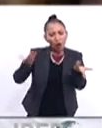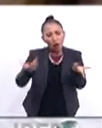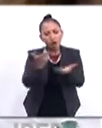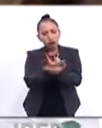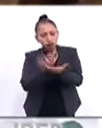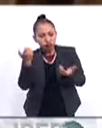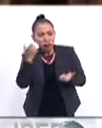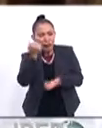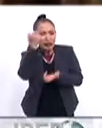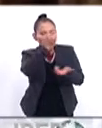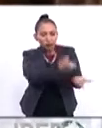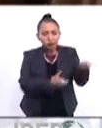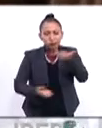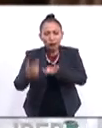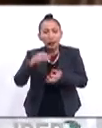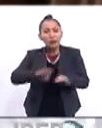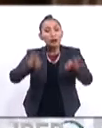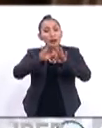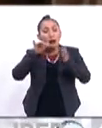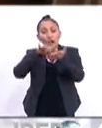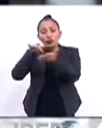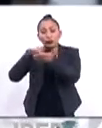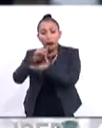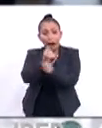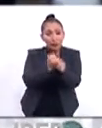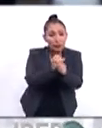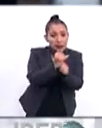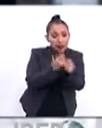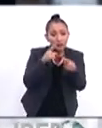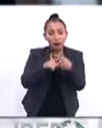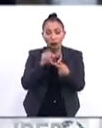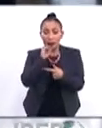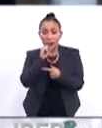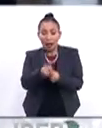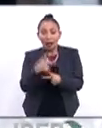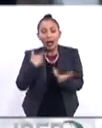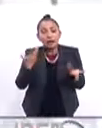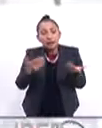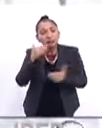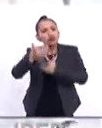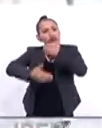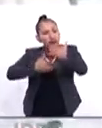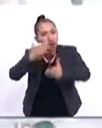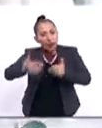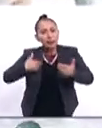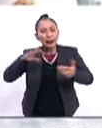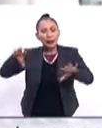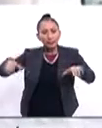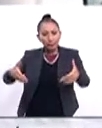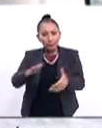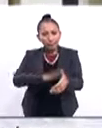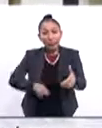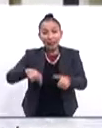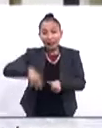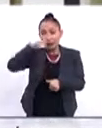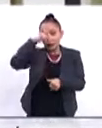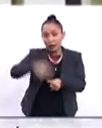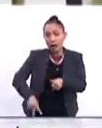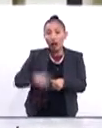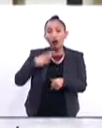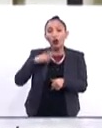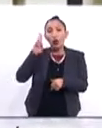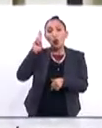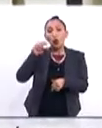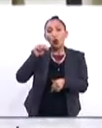financieros son importantes para contribuir a las investigaciones y, de esta manera, lograr avances en la comunidad. En México, la